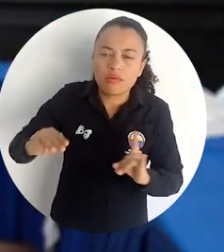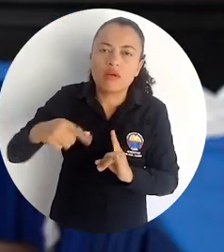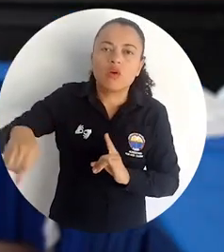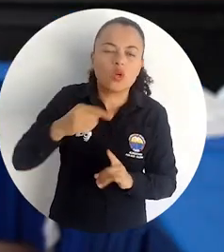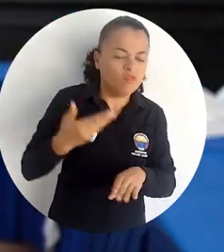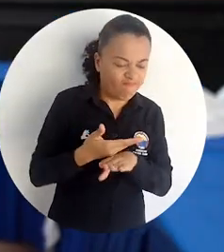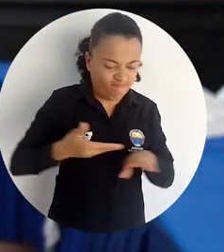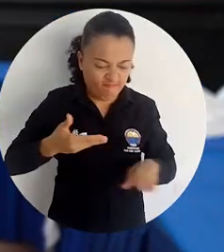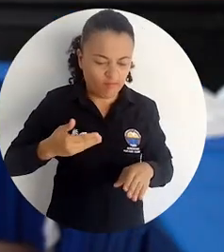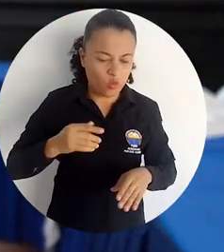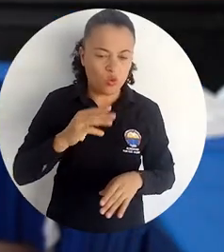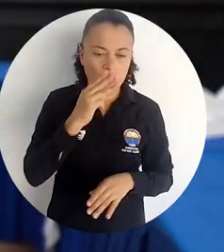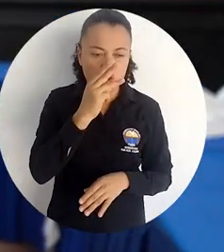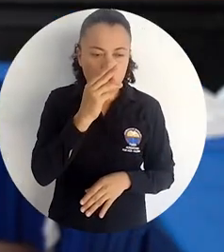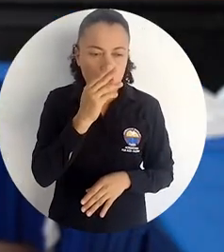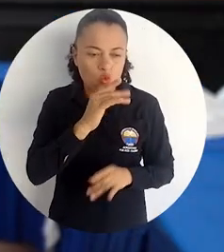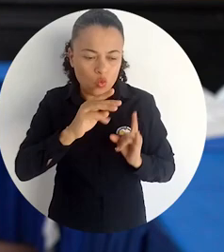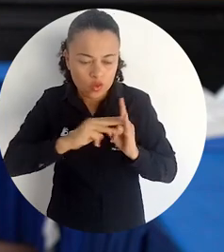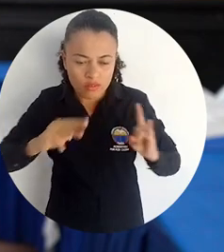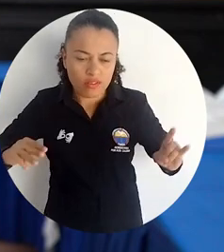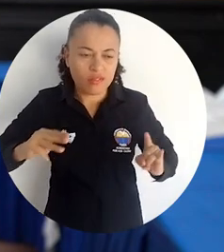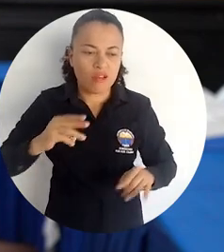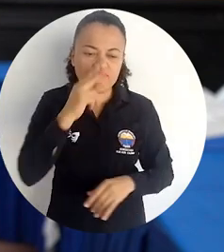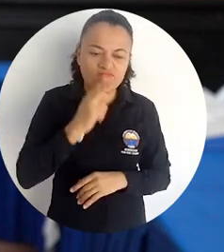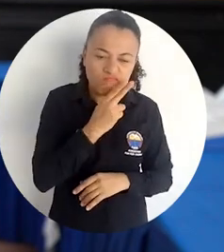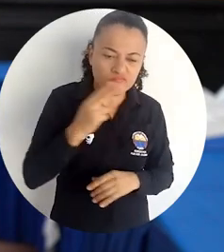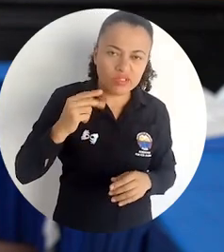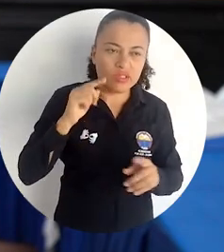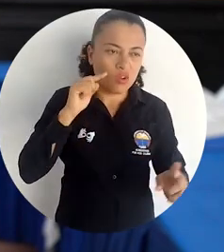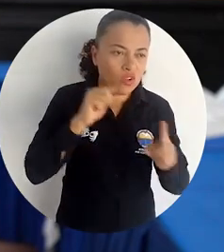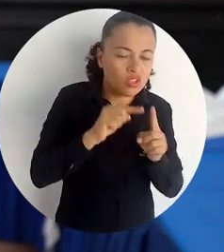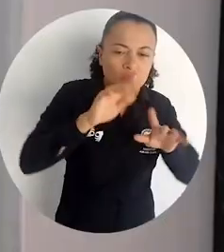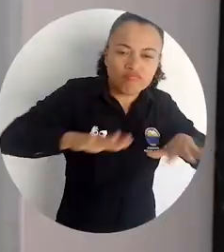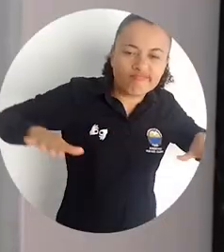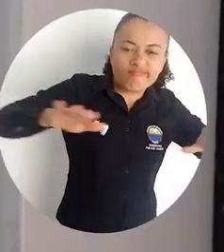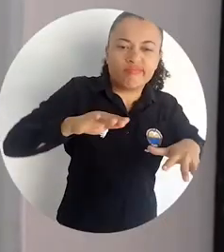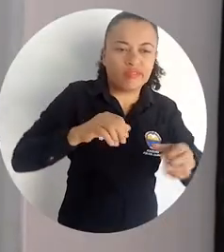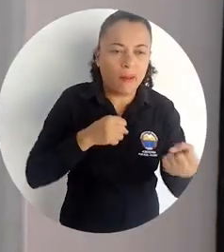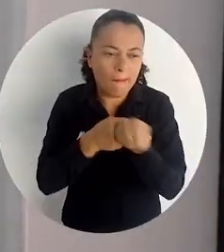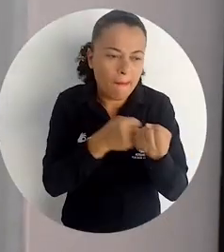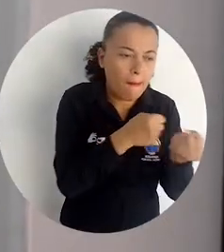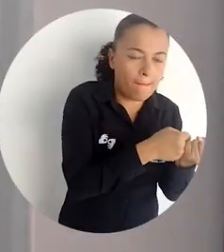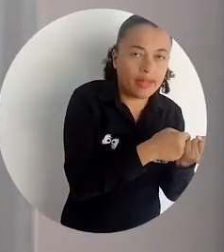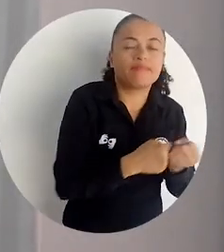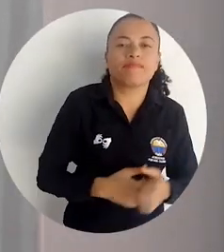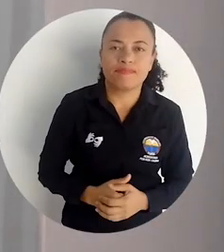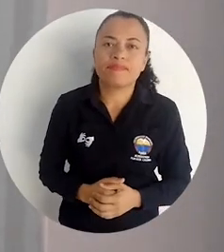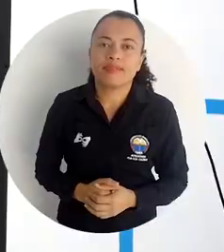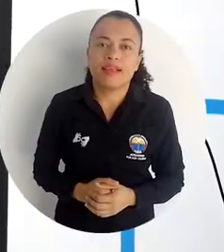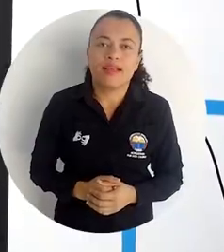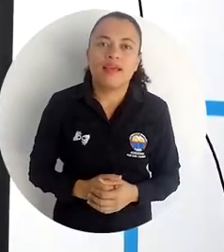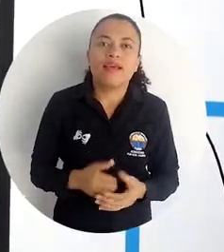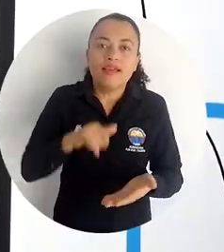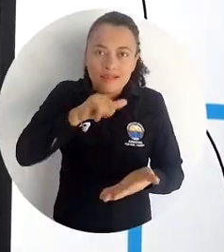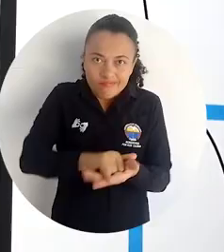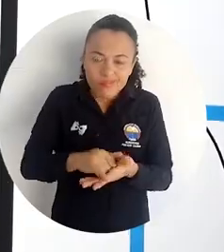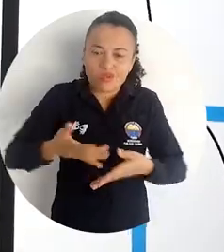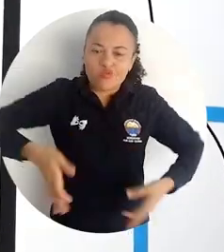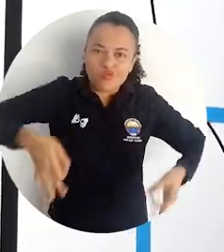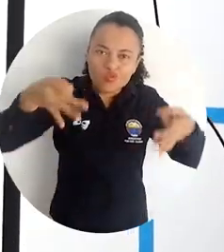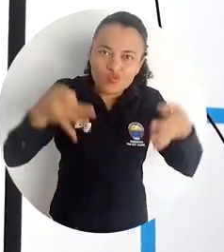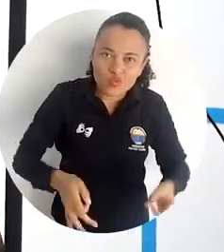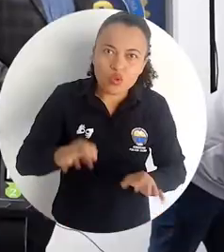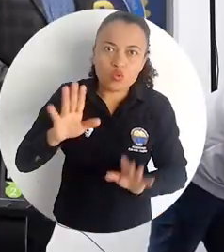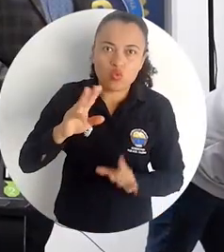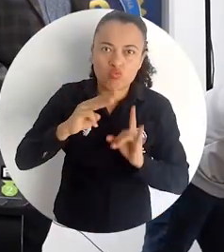universidad es comprometerlo más con la región, con los diferentes sectores y actores. De esta forma